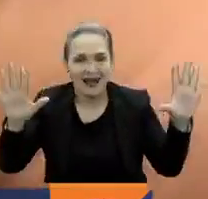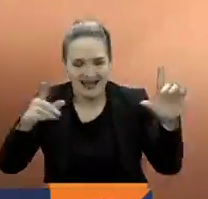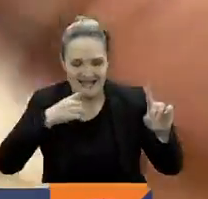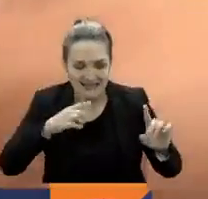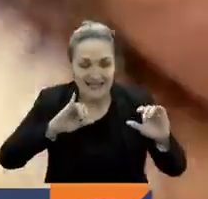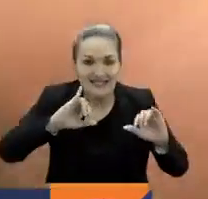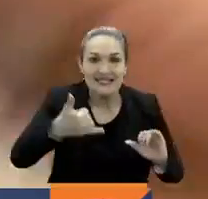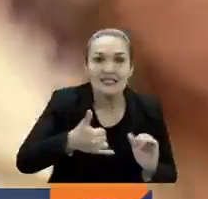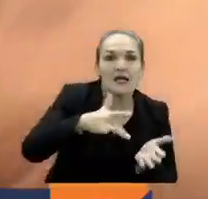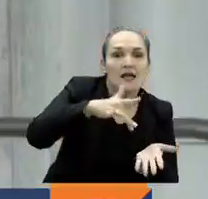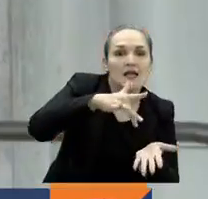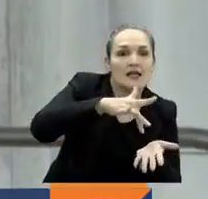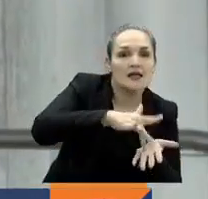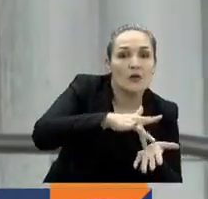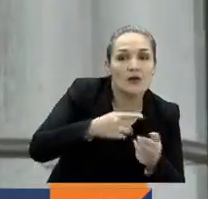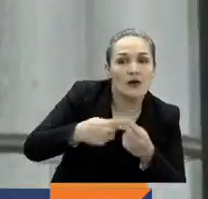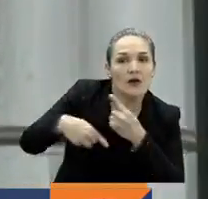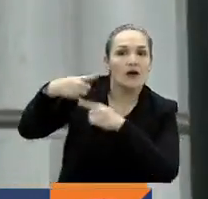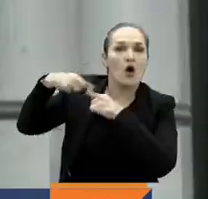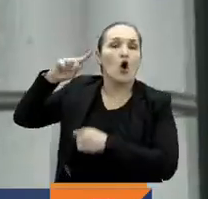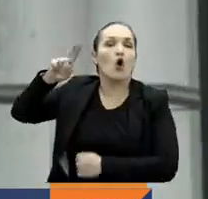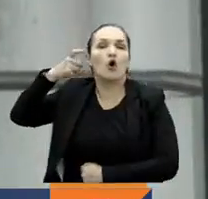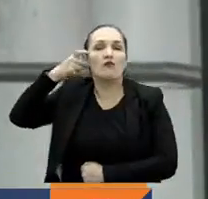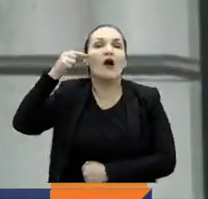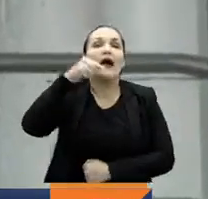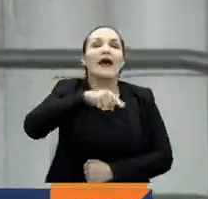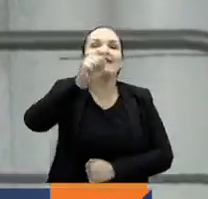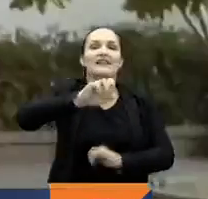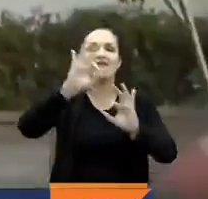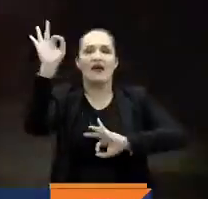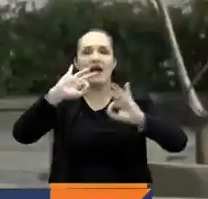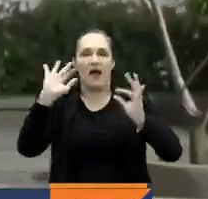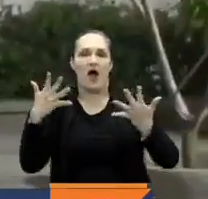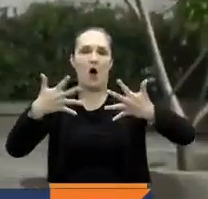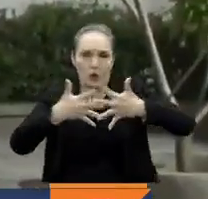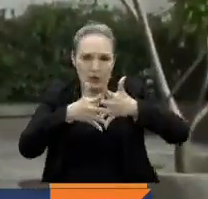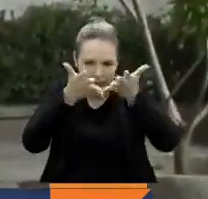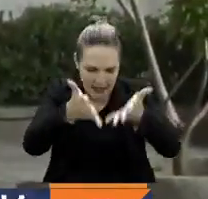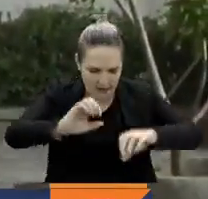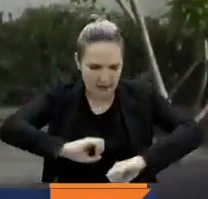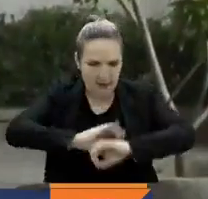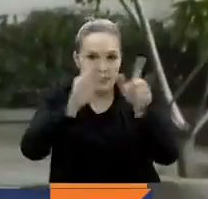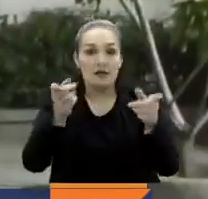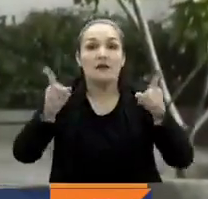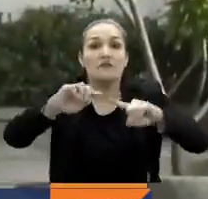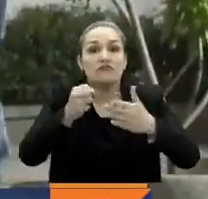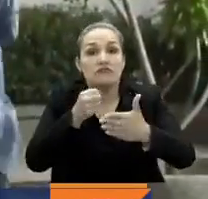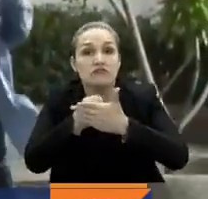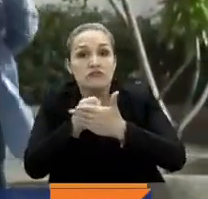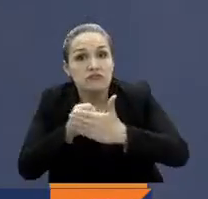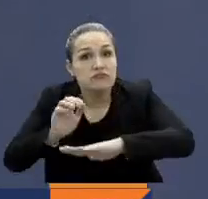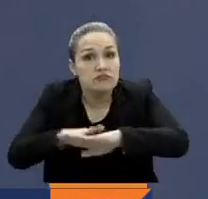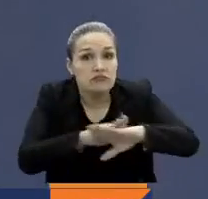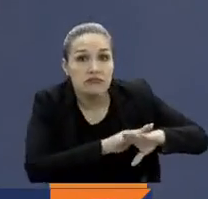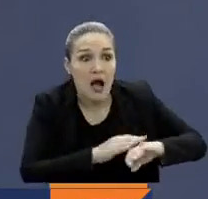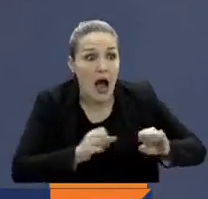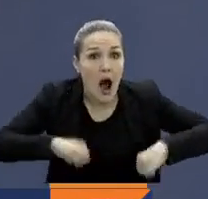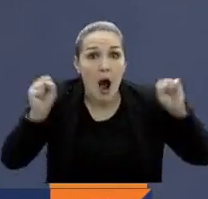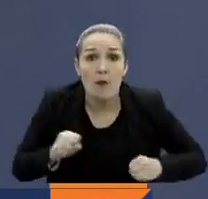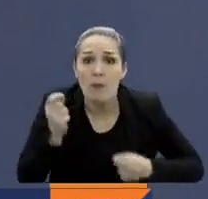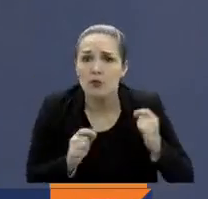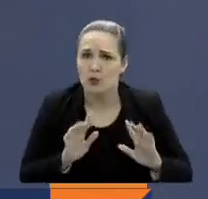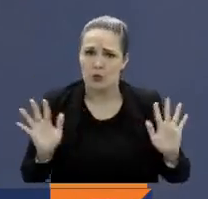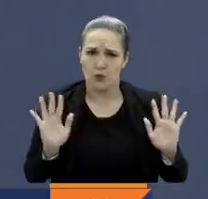5,5 billones del gobierno anterior, por lo que se deben realizar ajustes. Asimismo, insistió en que el presupuesto no ha sido aprobado. Estamos